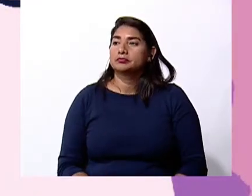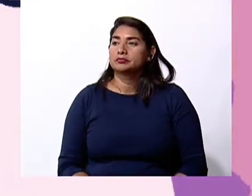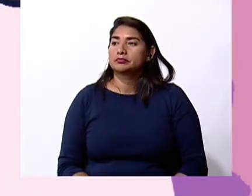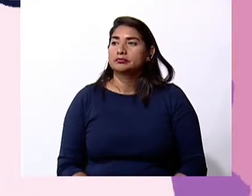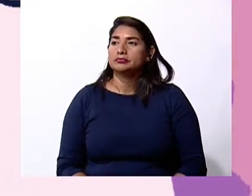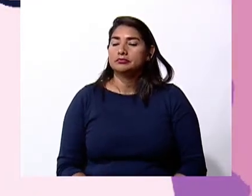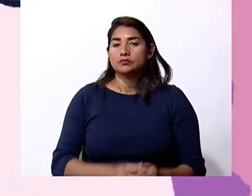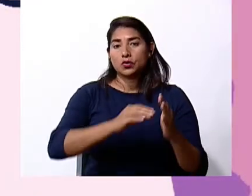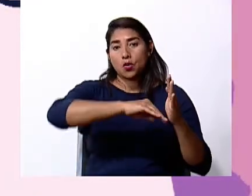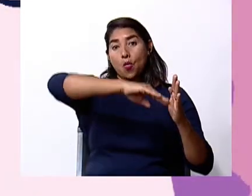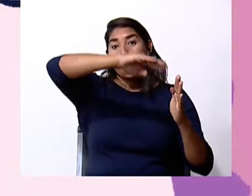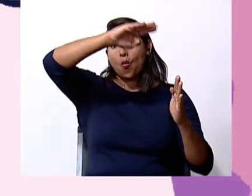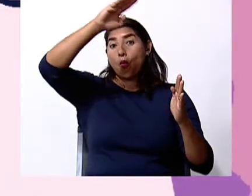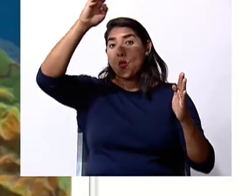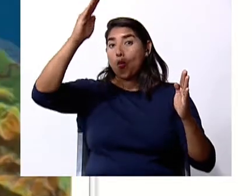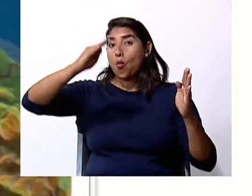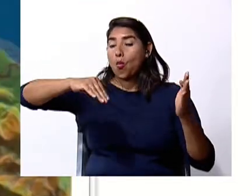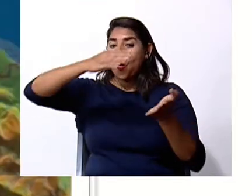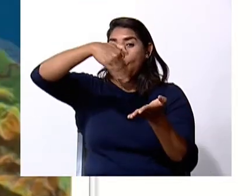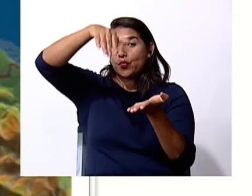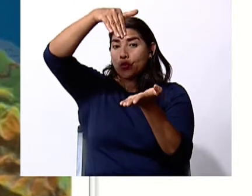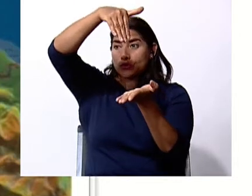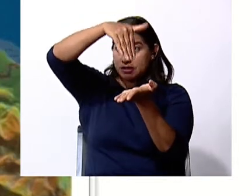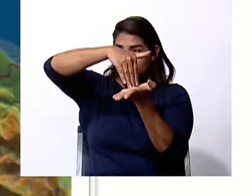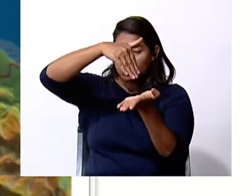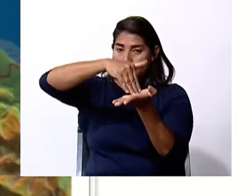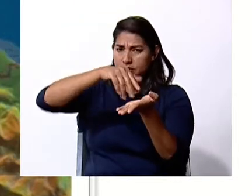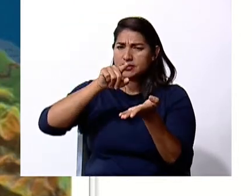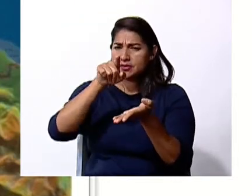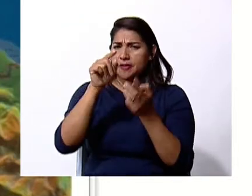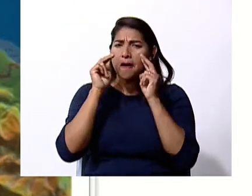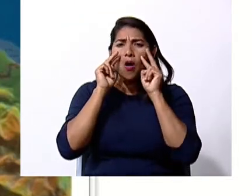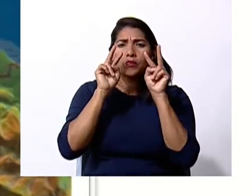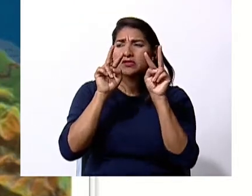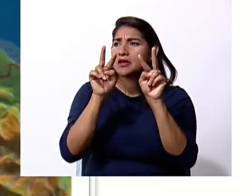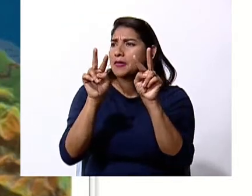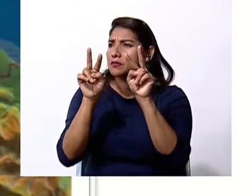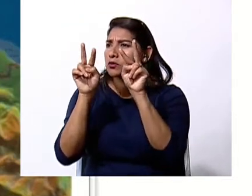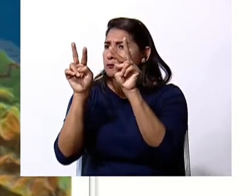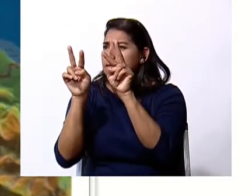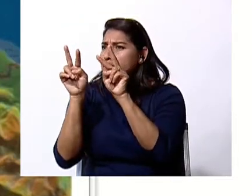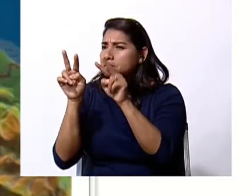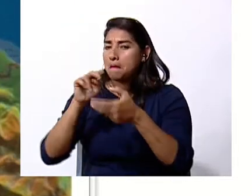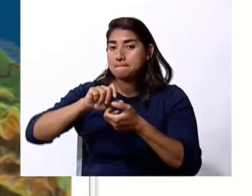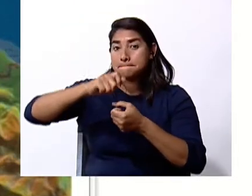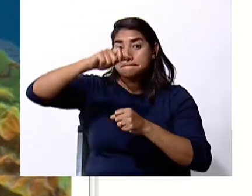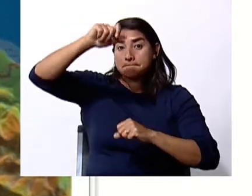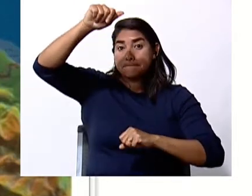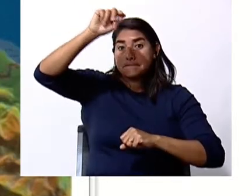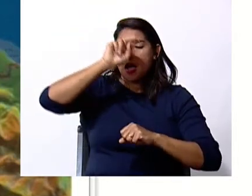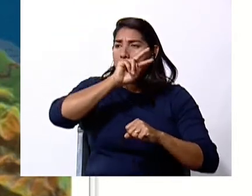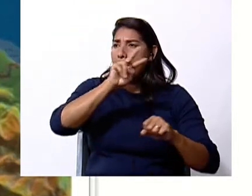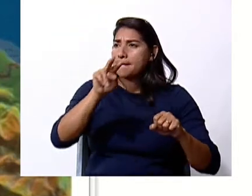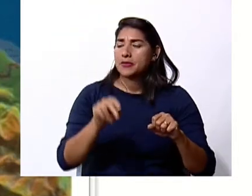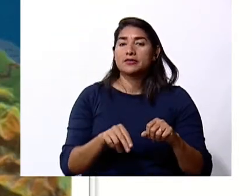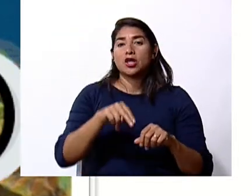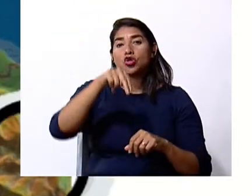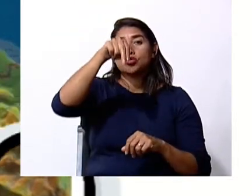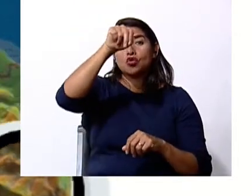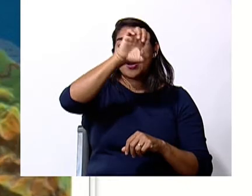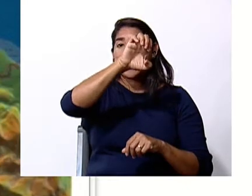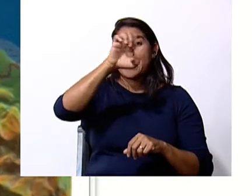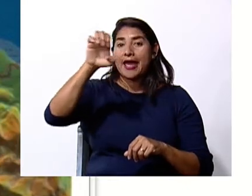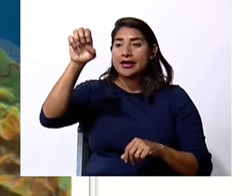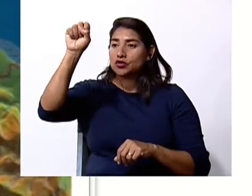eje montañoso central si observas bien este mapa nuestro eje va del noroeste